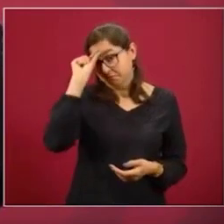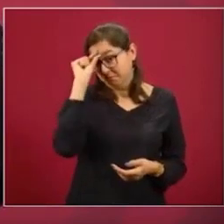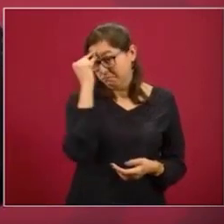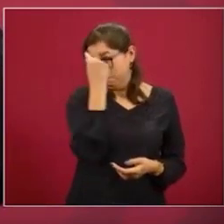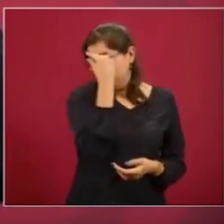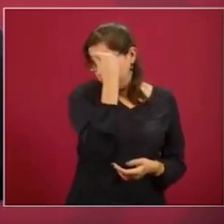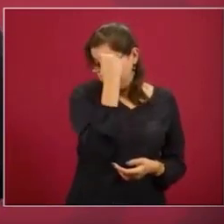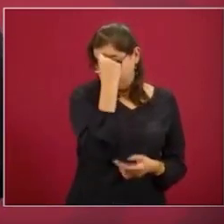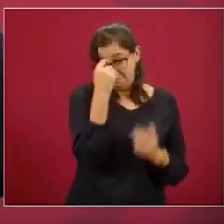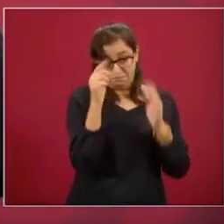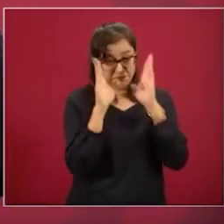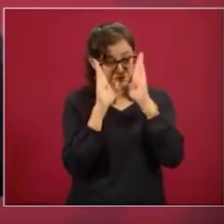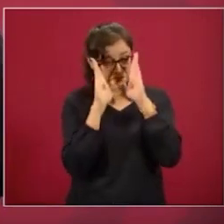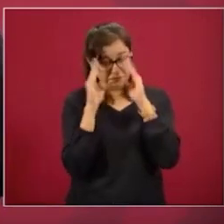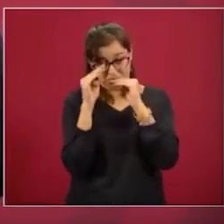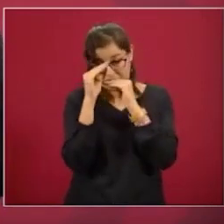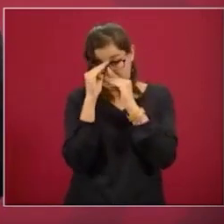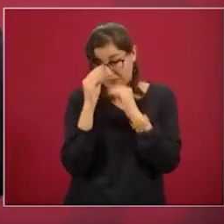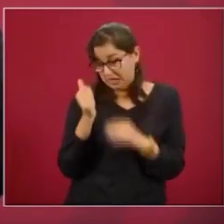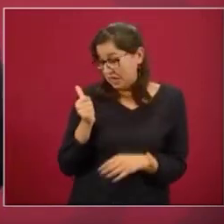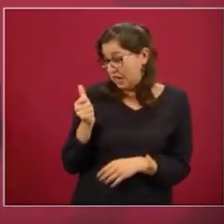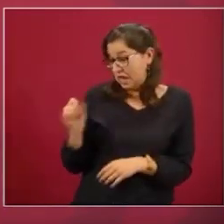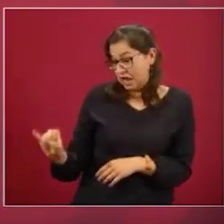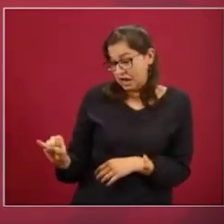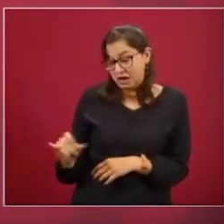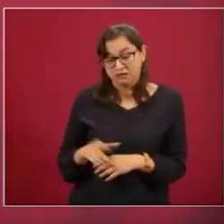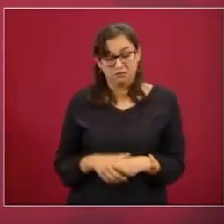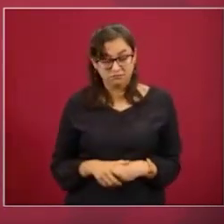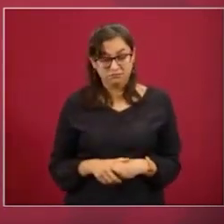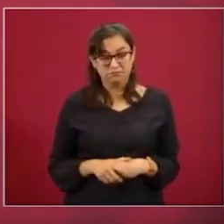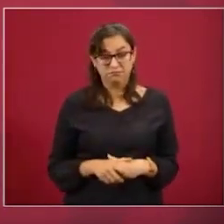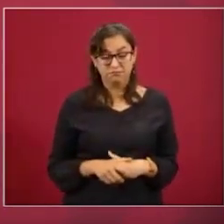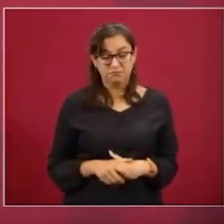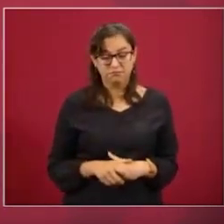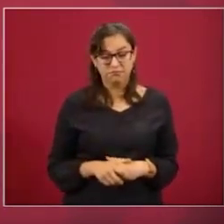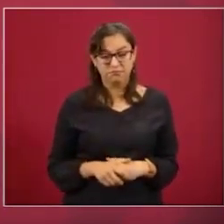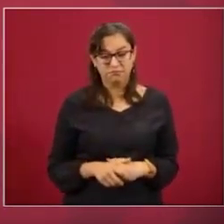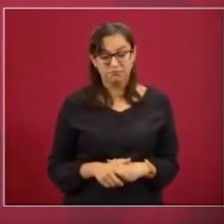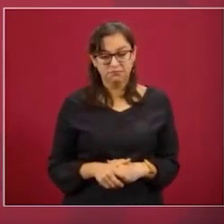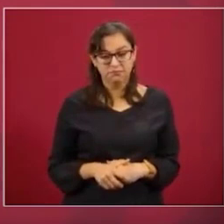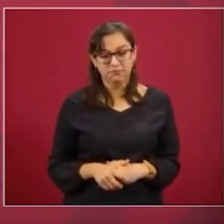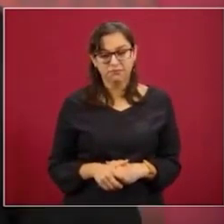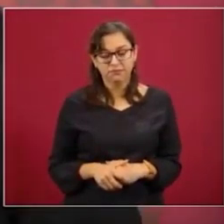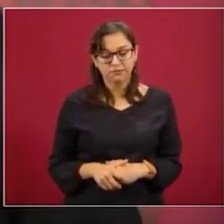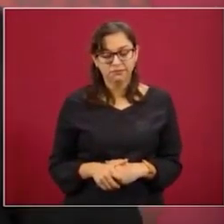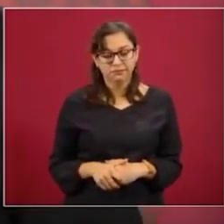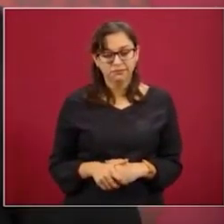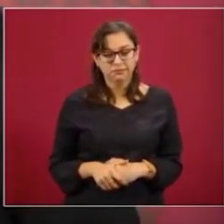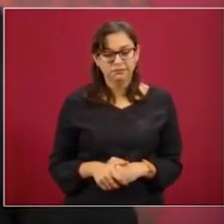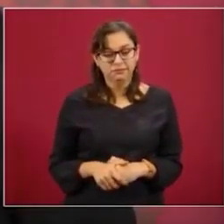equivocamos cuando decidimos hablar